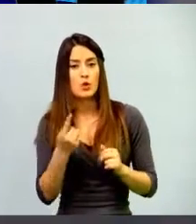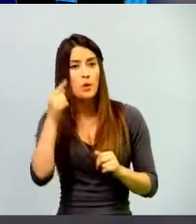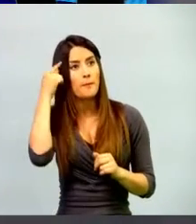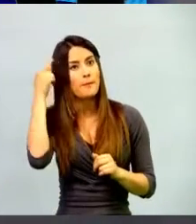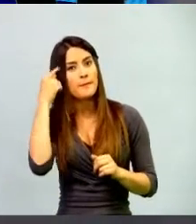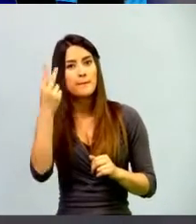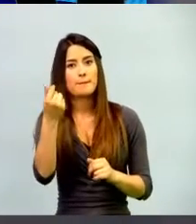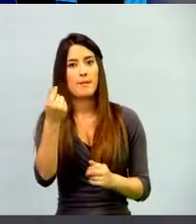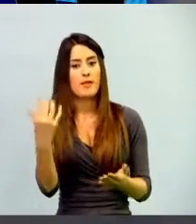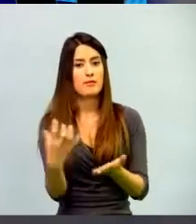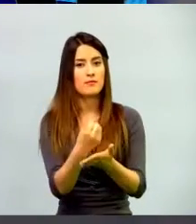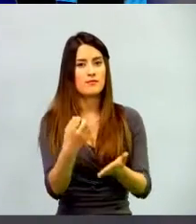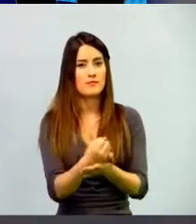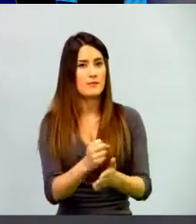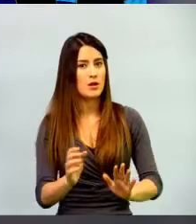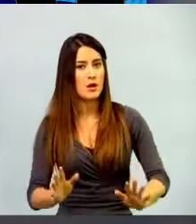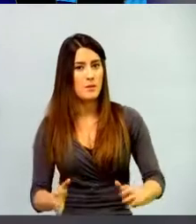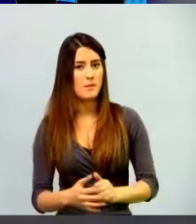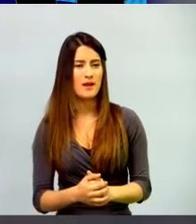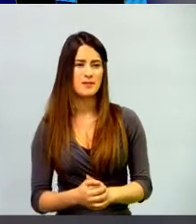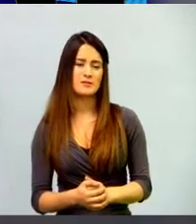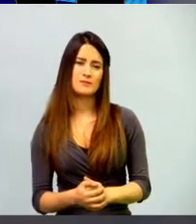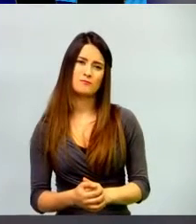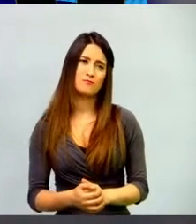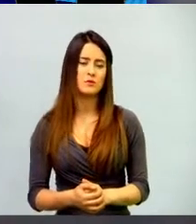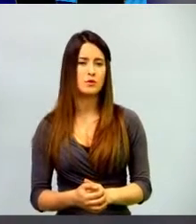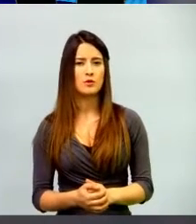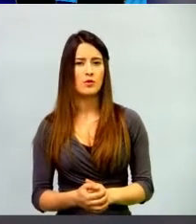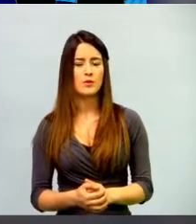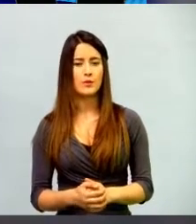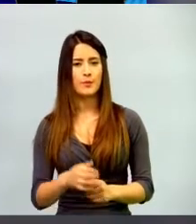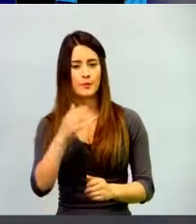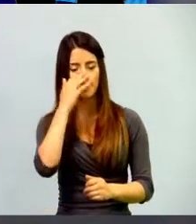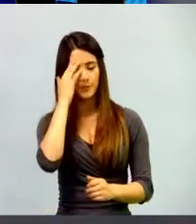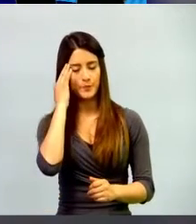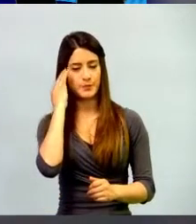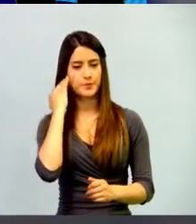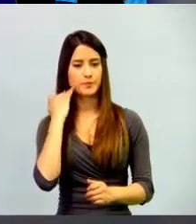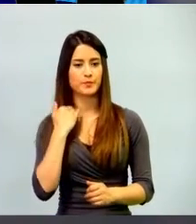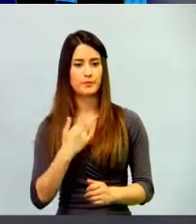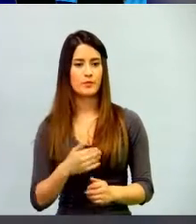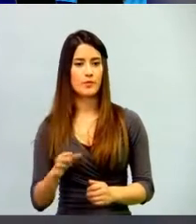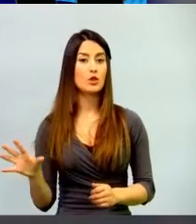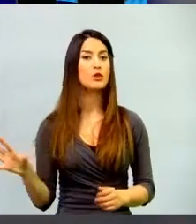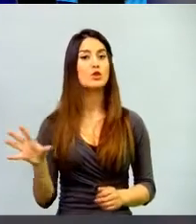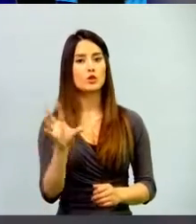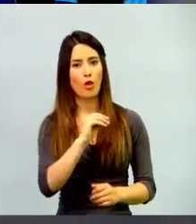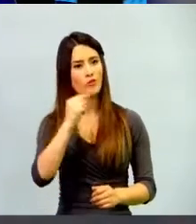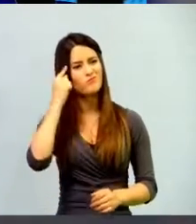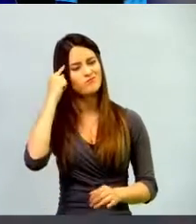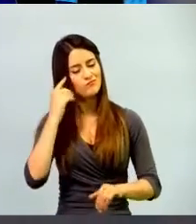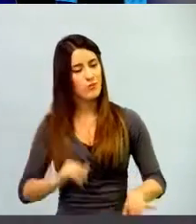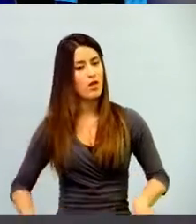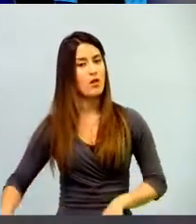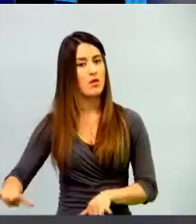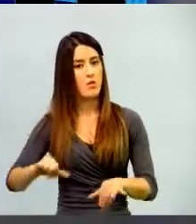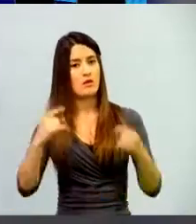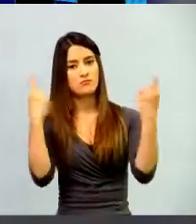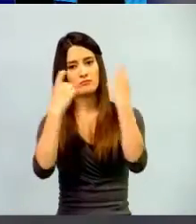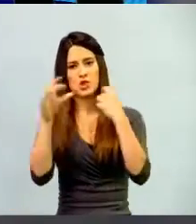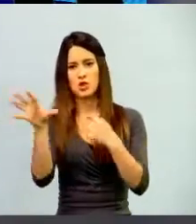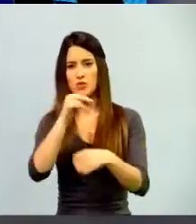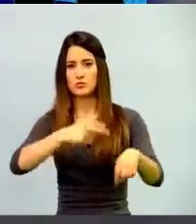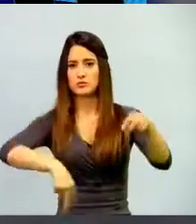lo que nos decía nuestra filosofía educativa y todos debemos sumarnos a esta reflexión y como sociedad